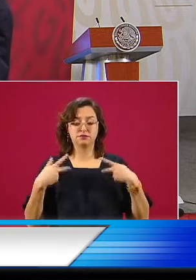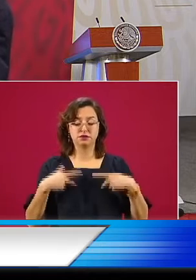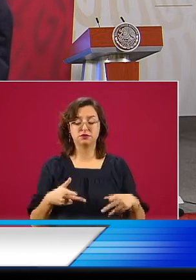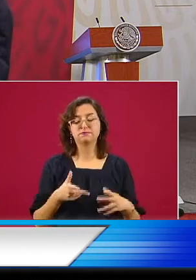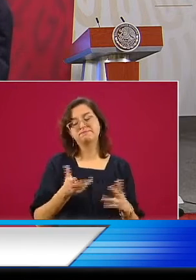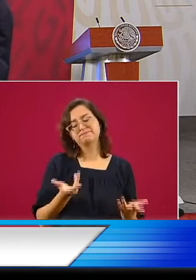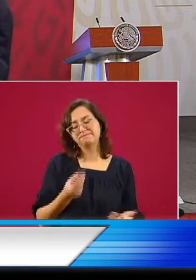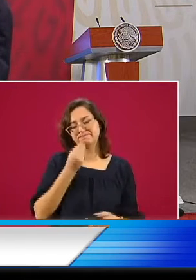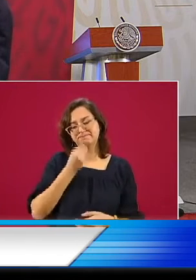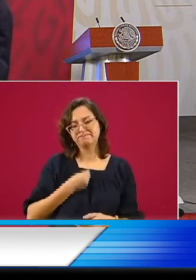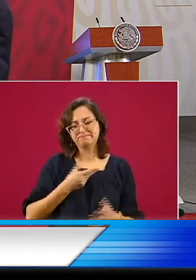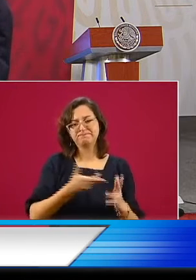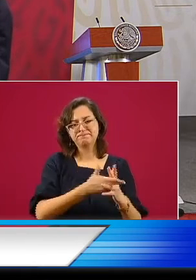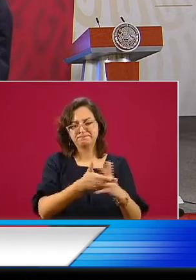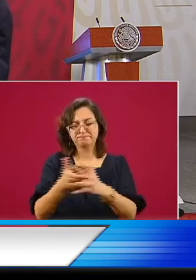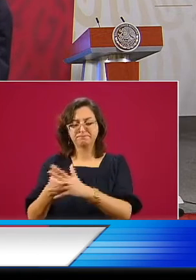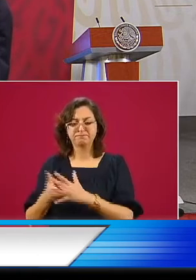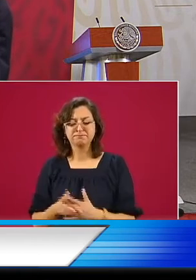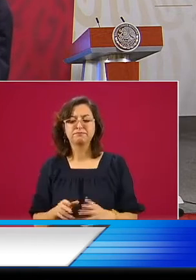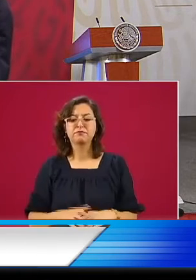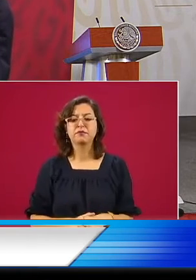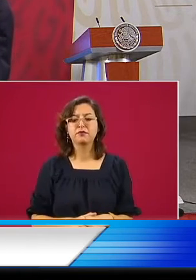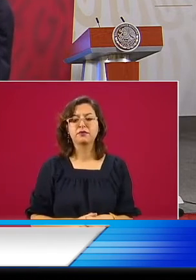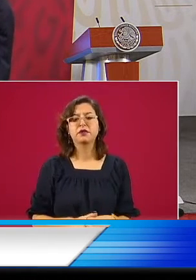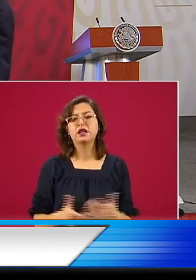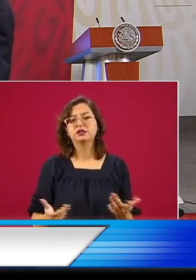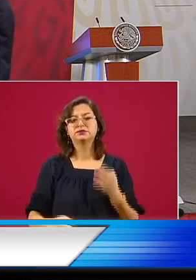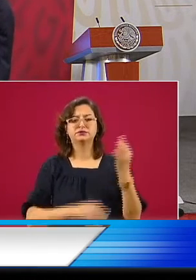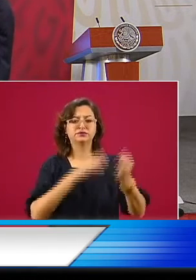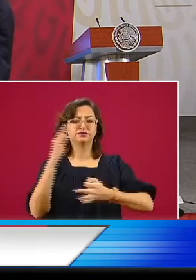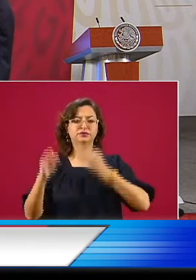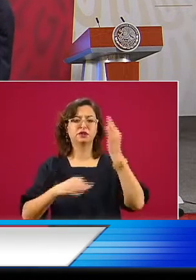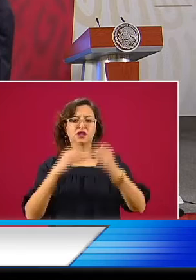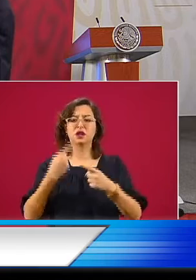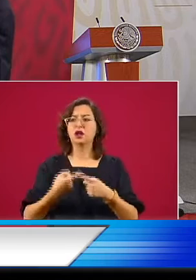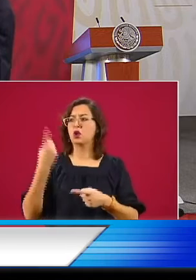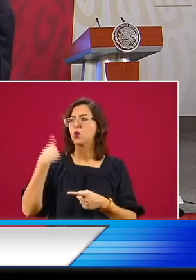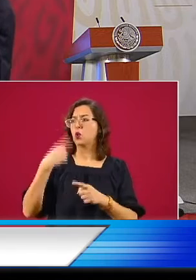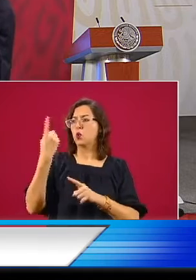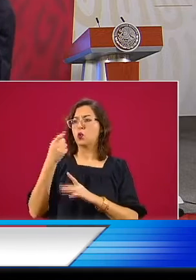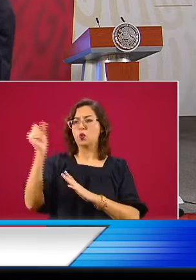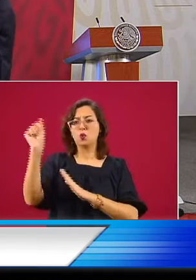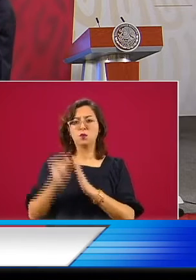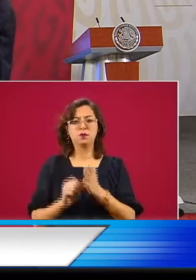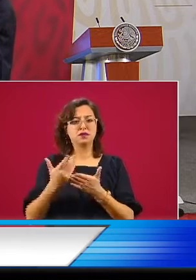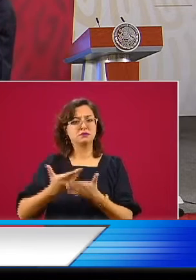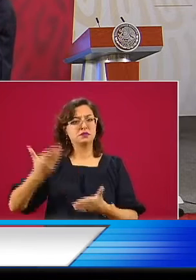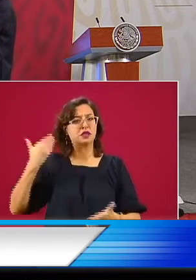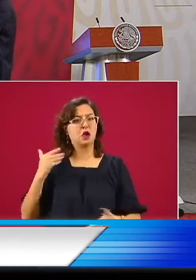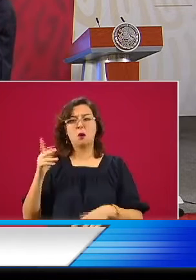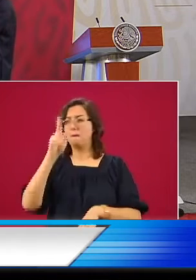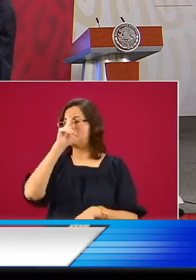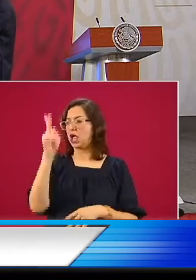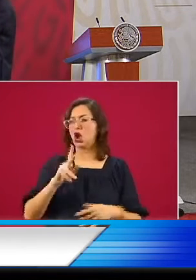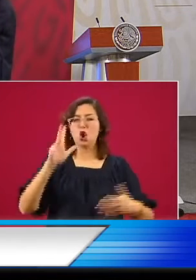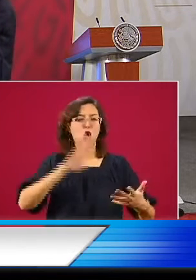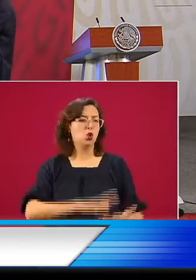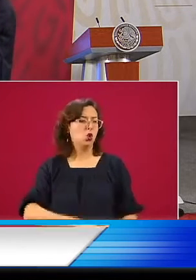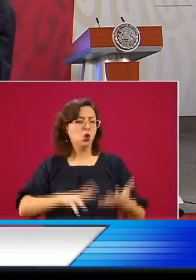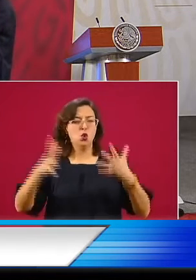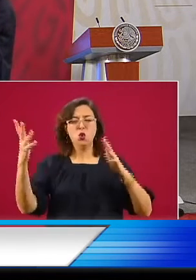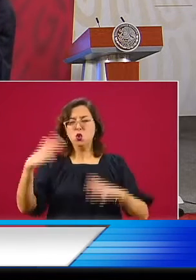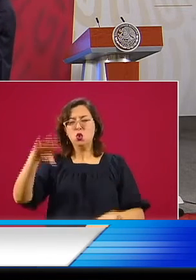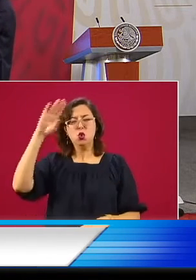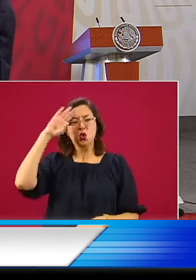Las agresiones a las mujeres de igual forma están a la baja y la Guardia Nacional continúa sus trabajos de apoyo para lograr atemperar al país